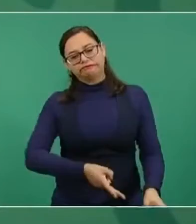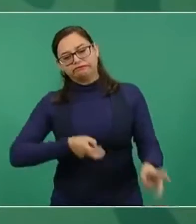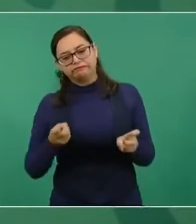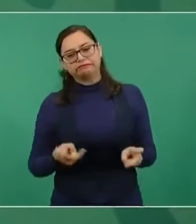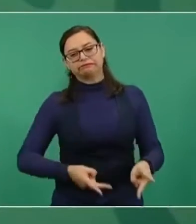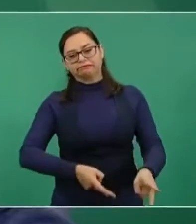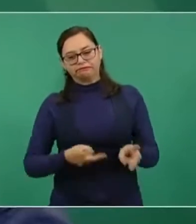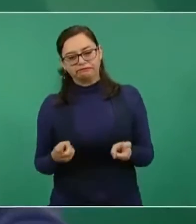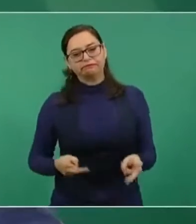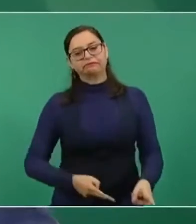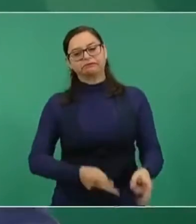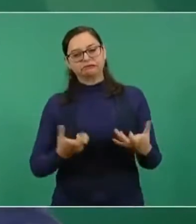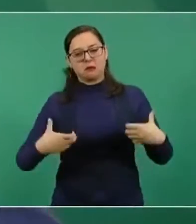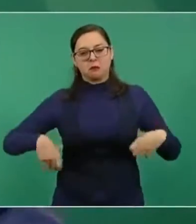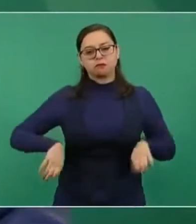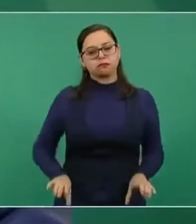y ahora no pueden,